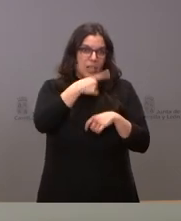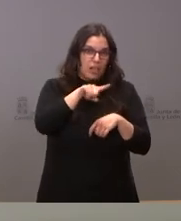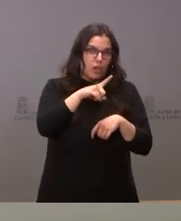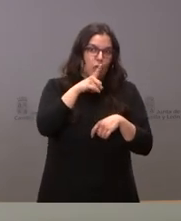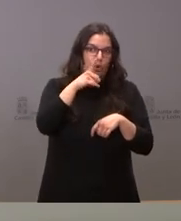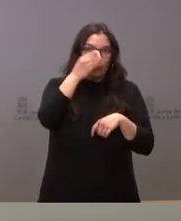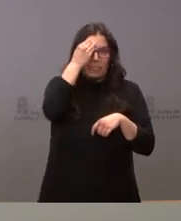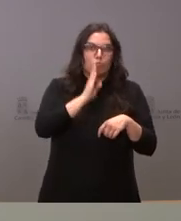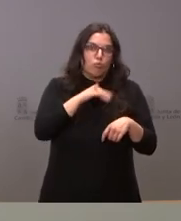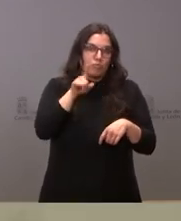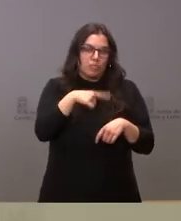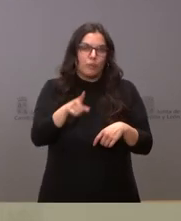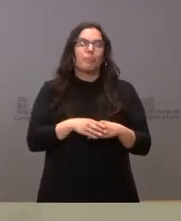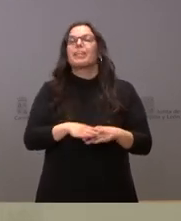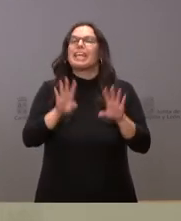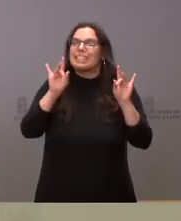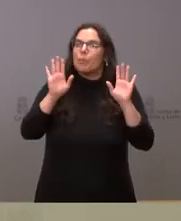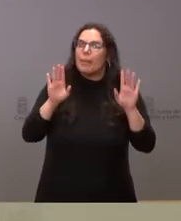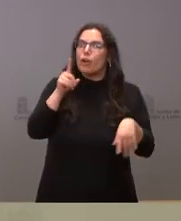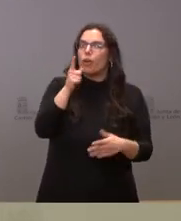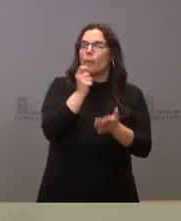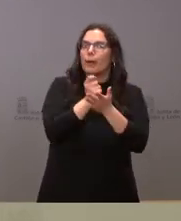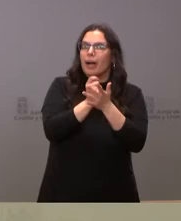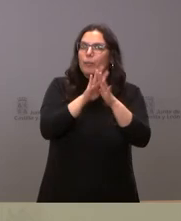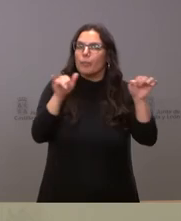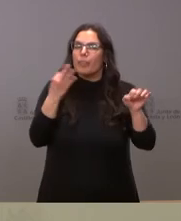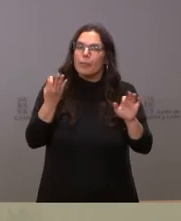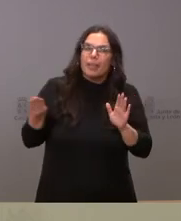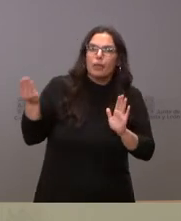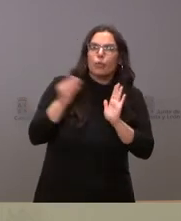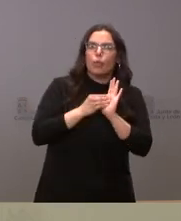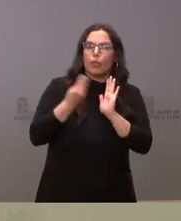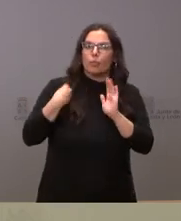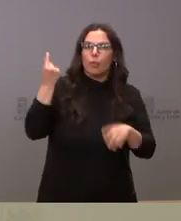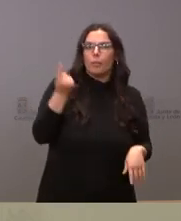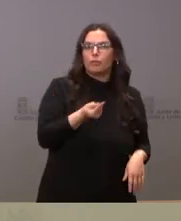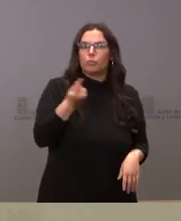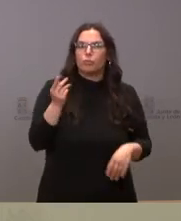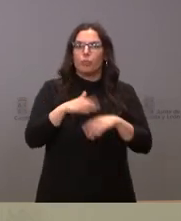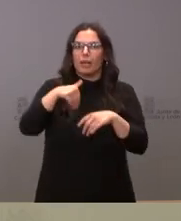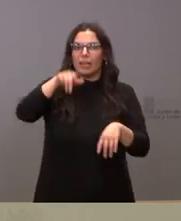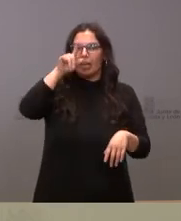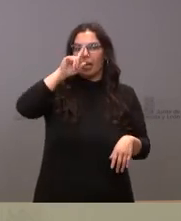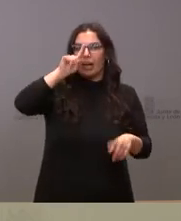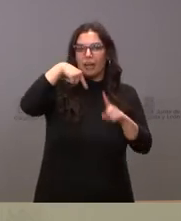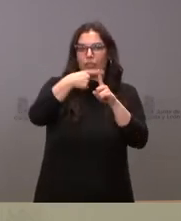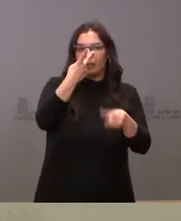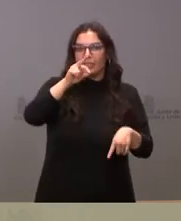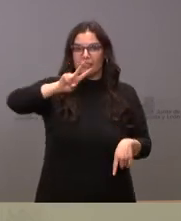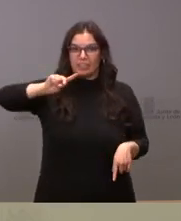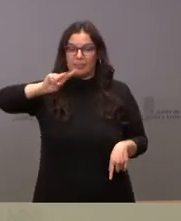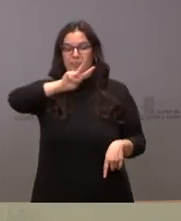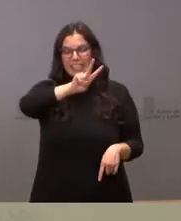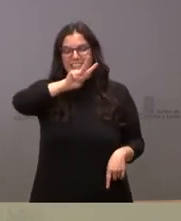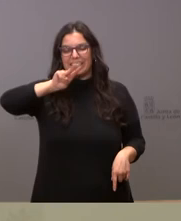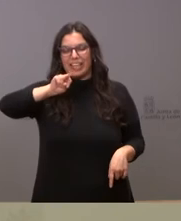valoran como más oportuno si pero esta compensación debería estar incluida en el presupuesto para 2023 o sea no se podría